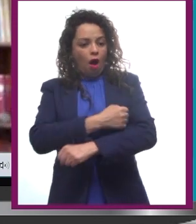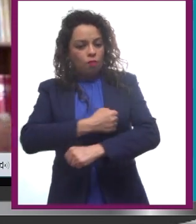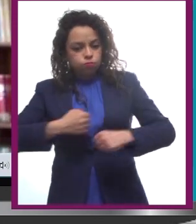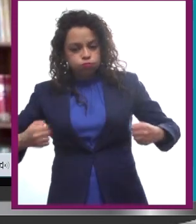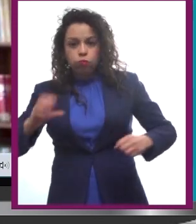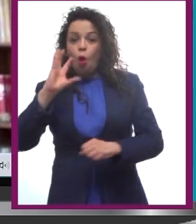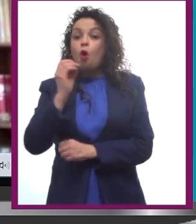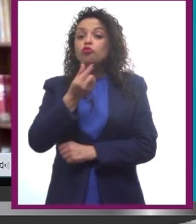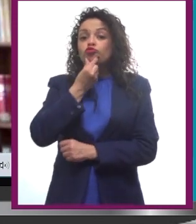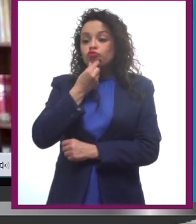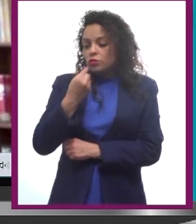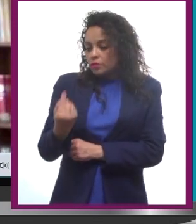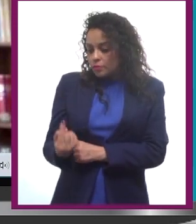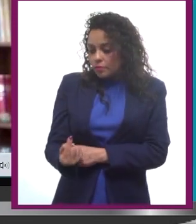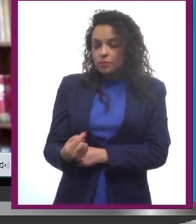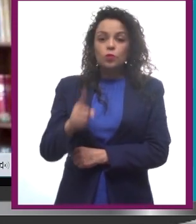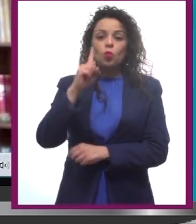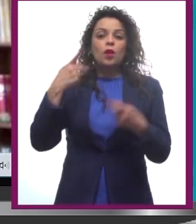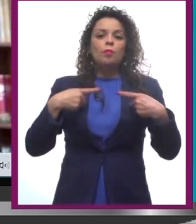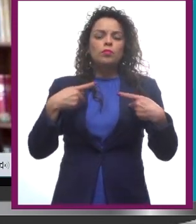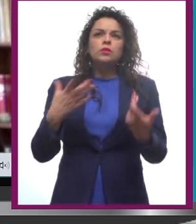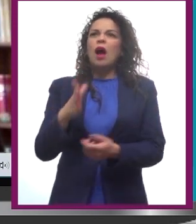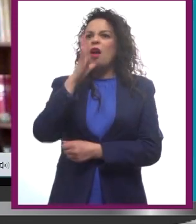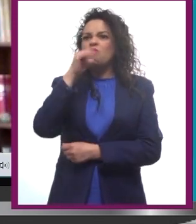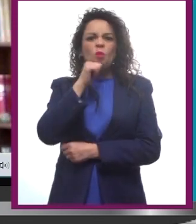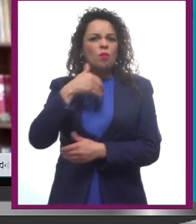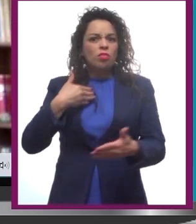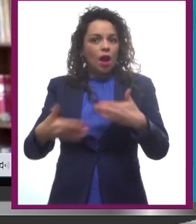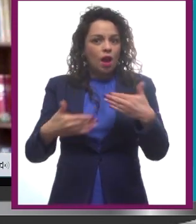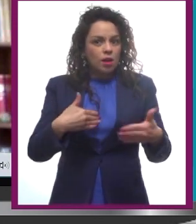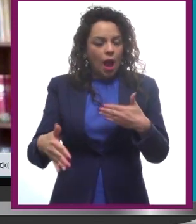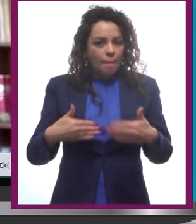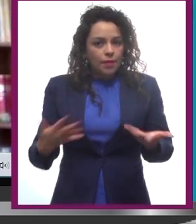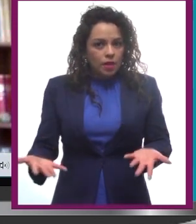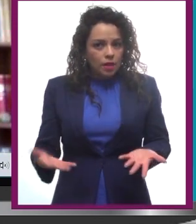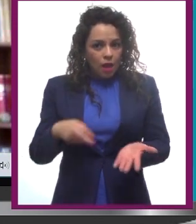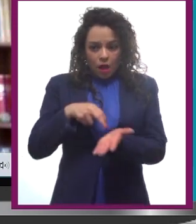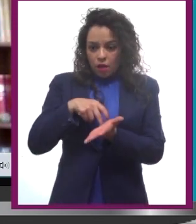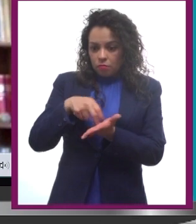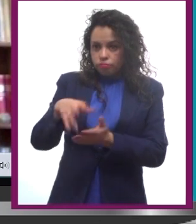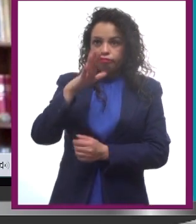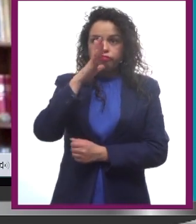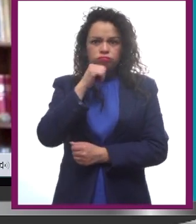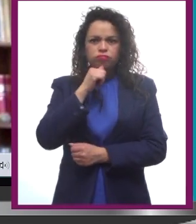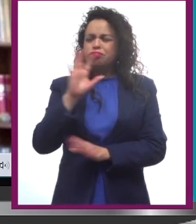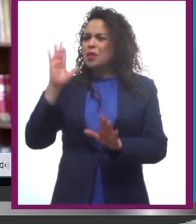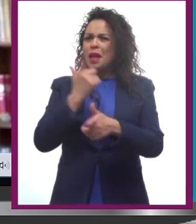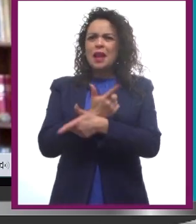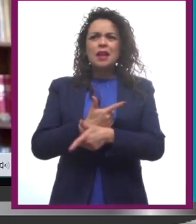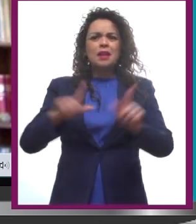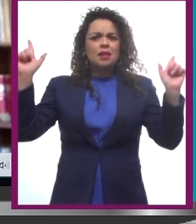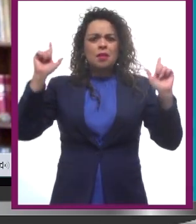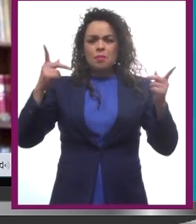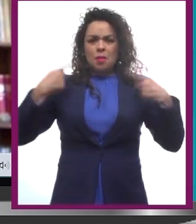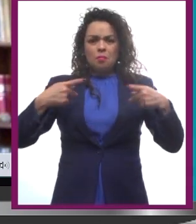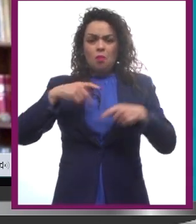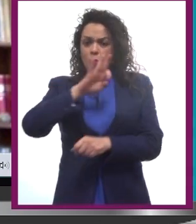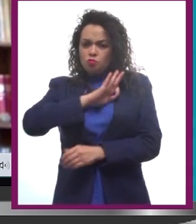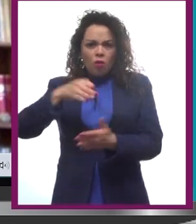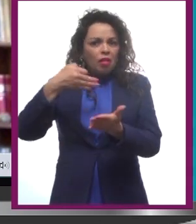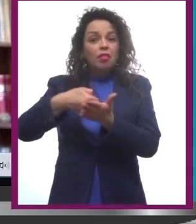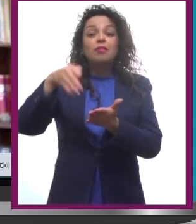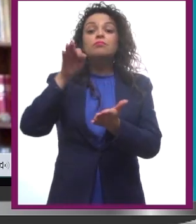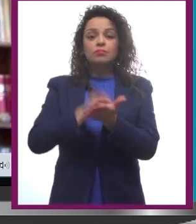una niña, una persona que no pueda caminar, o cualquier persona podría ser héroe, ¿sí? Porque en ese